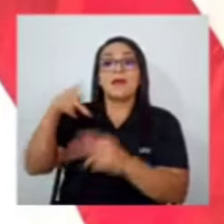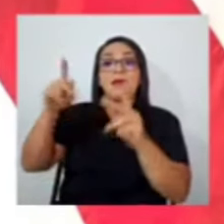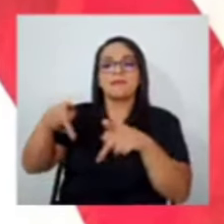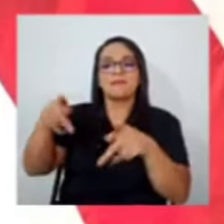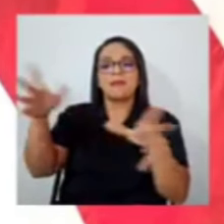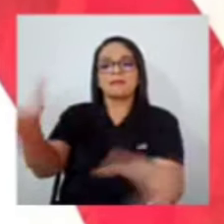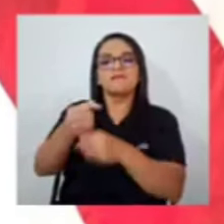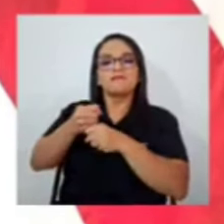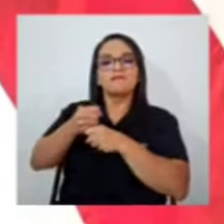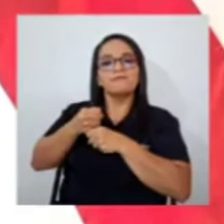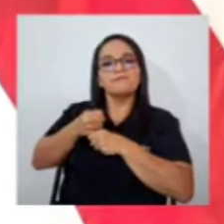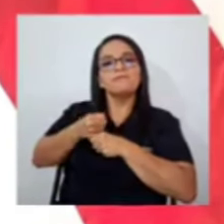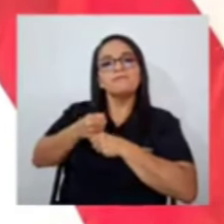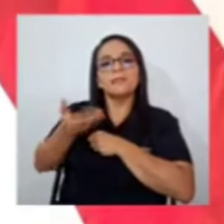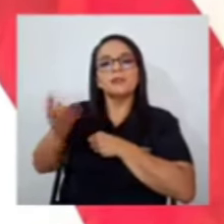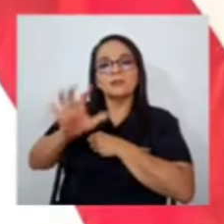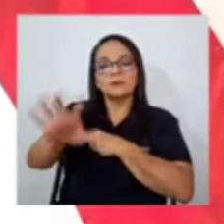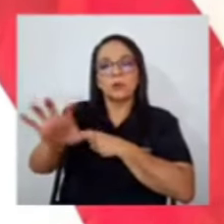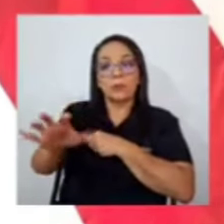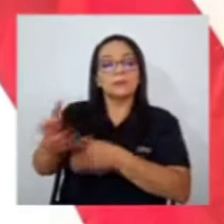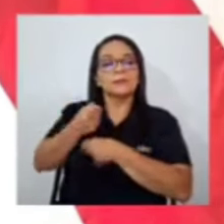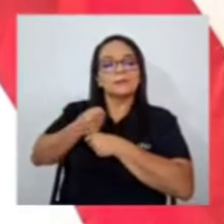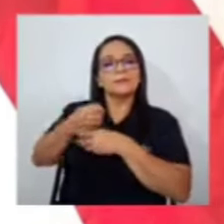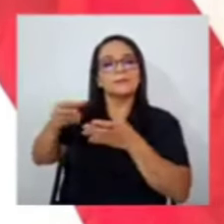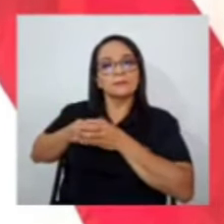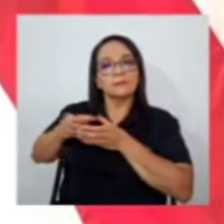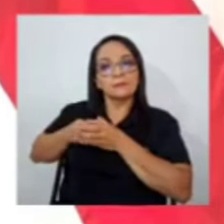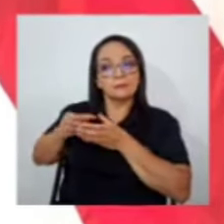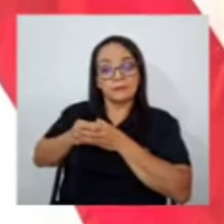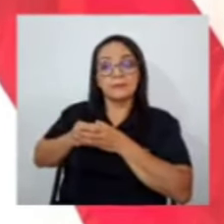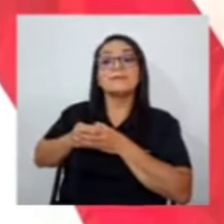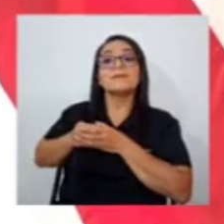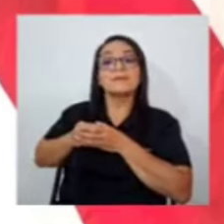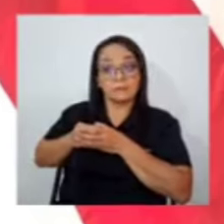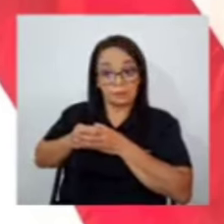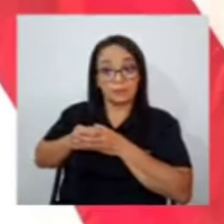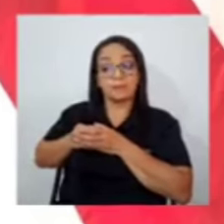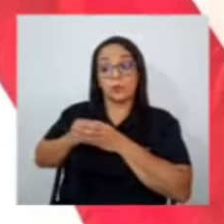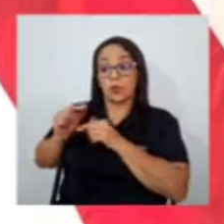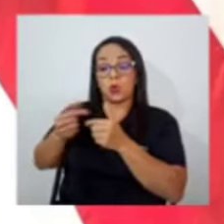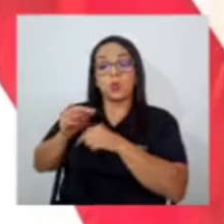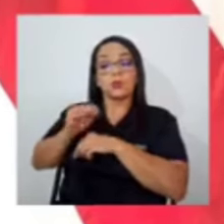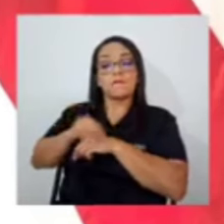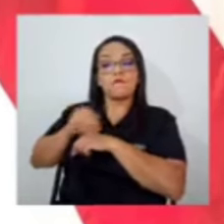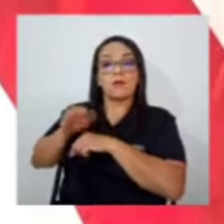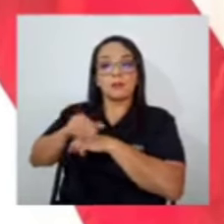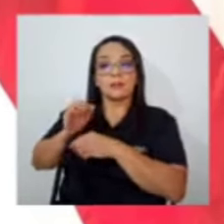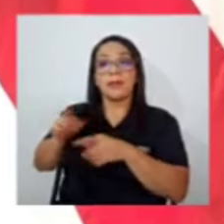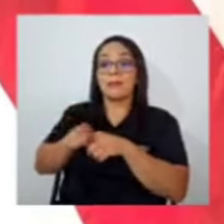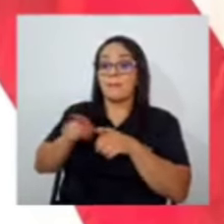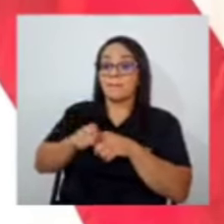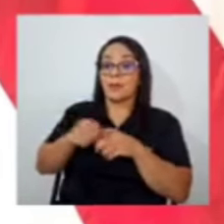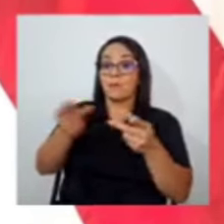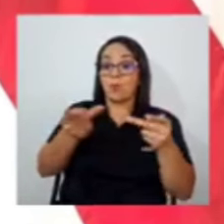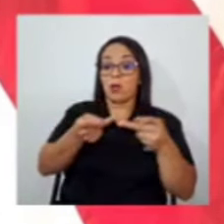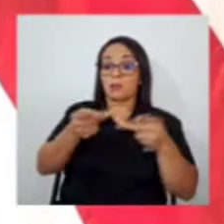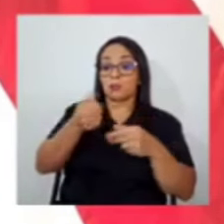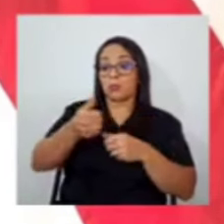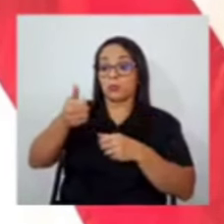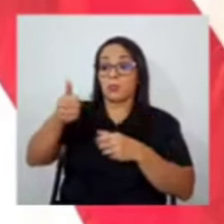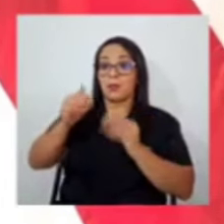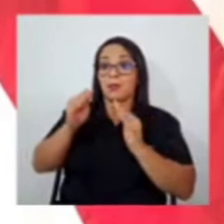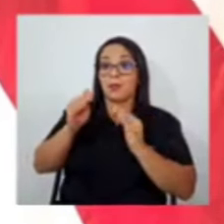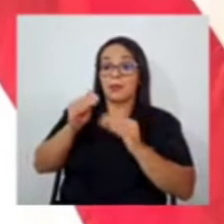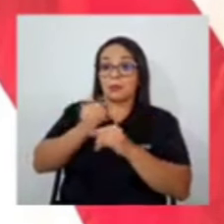a través de ubicarse en posiciones de influencia en instituciones públicas y en posiciones de influencia